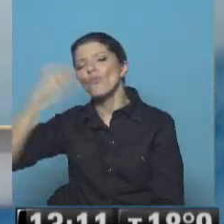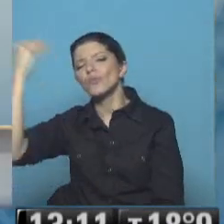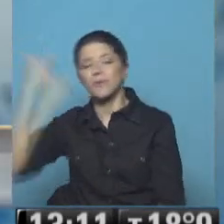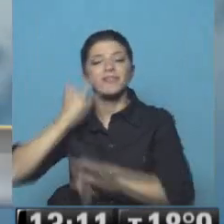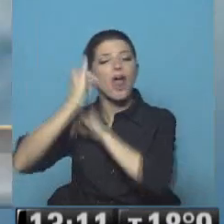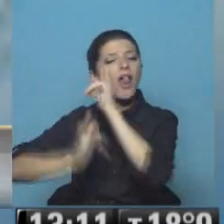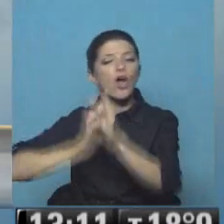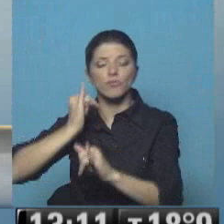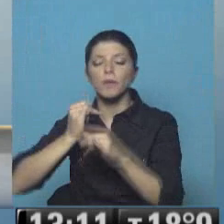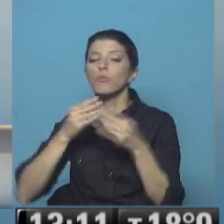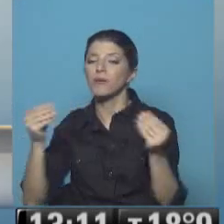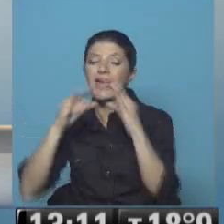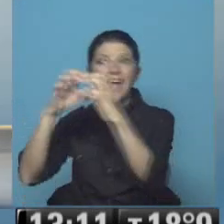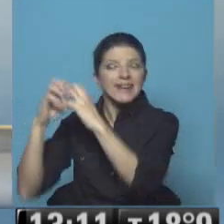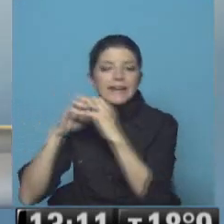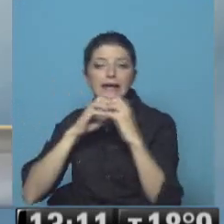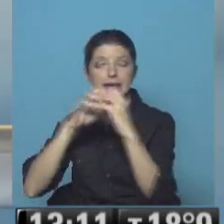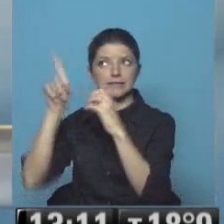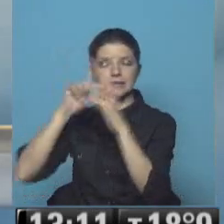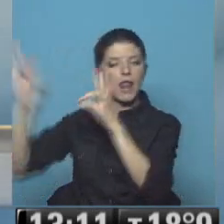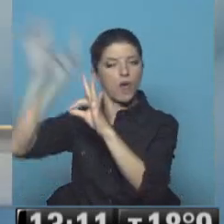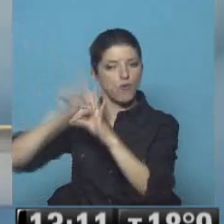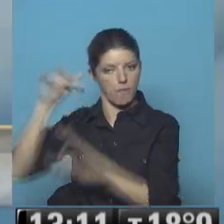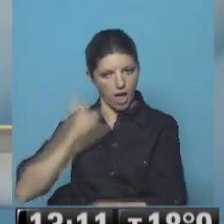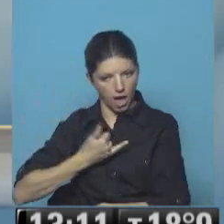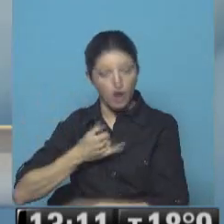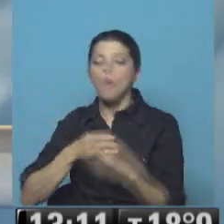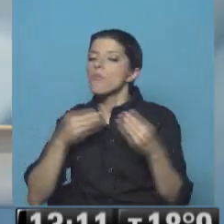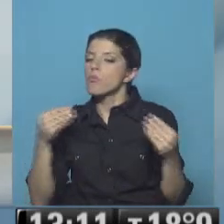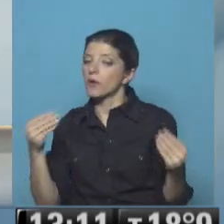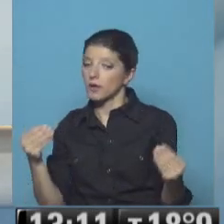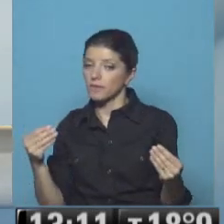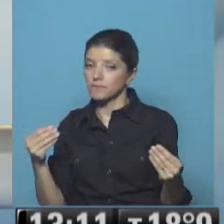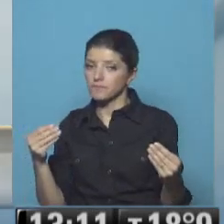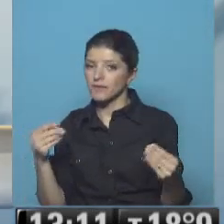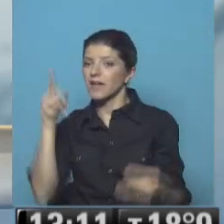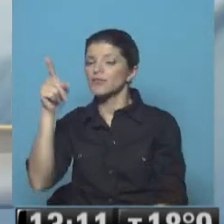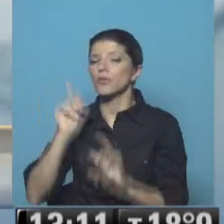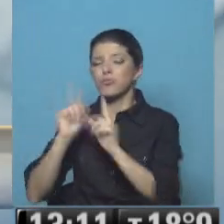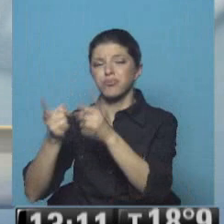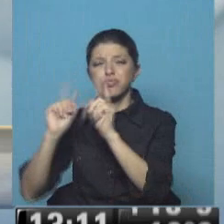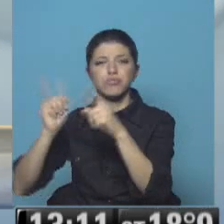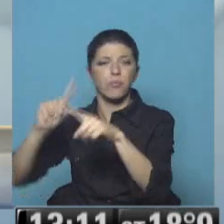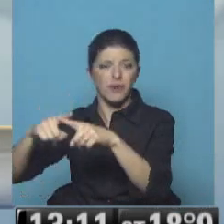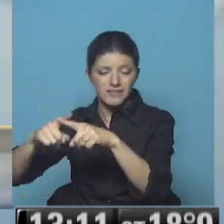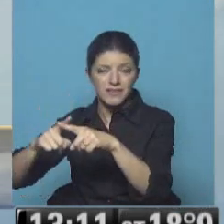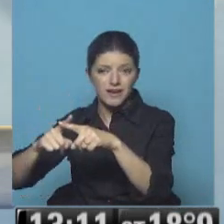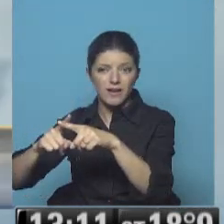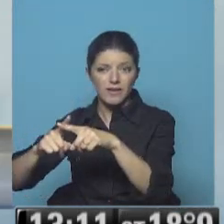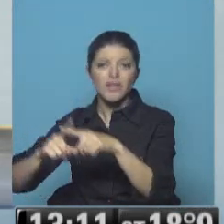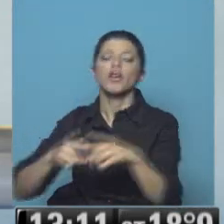que hay una crisis en la socialdemocracia europea por haber llevado adelante prácticamente las mismas políticas que los partidos